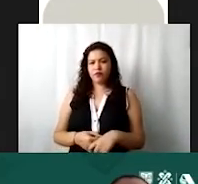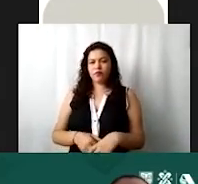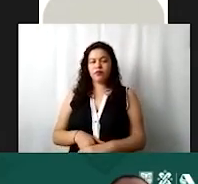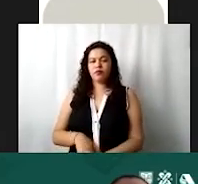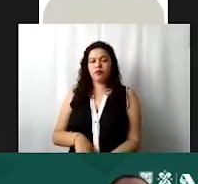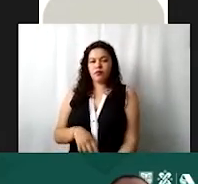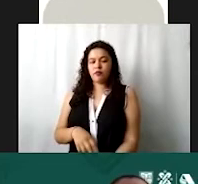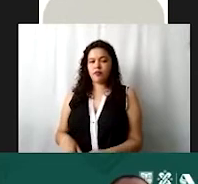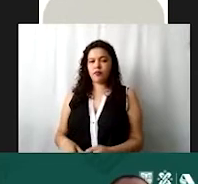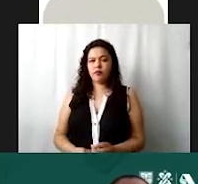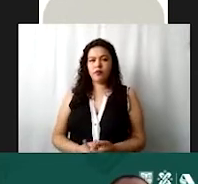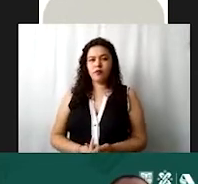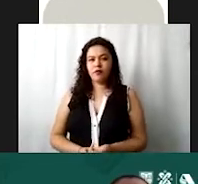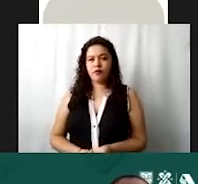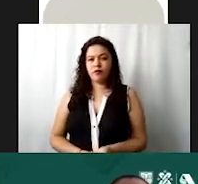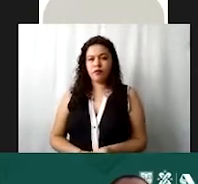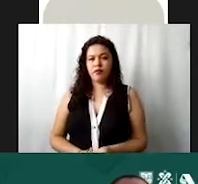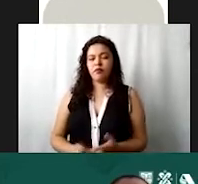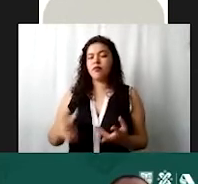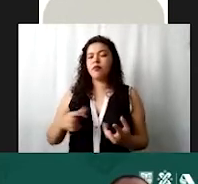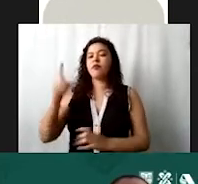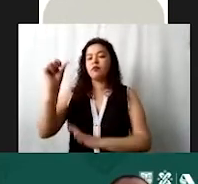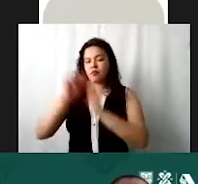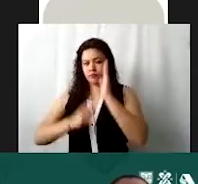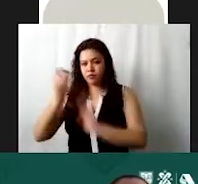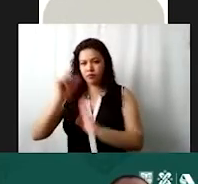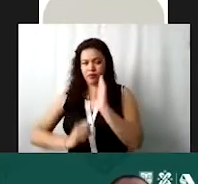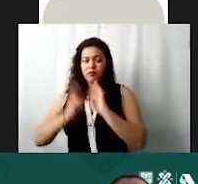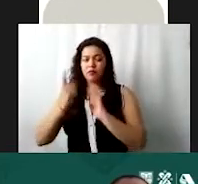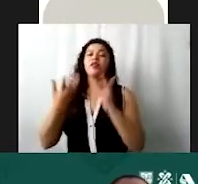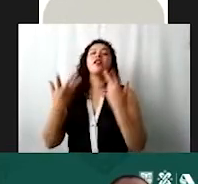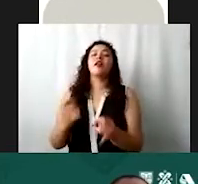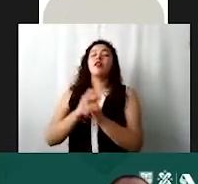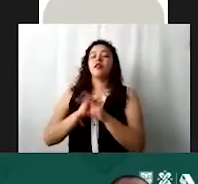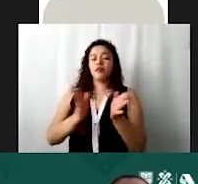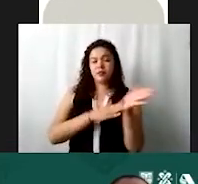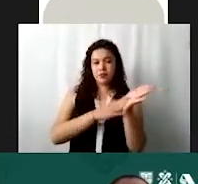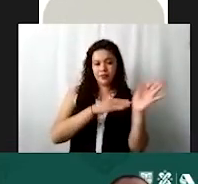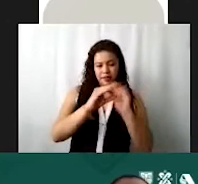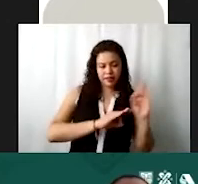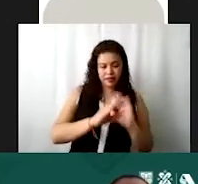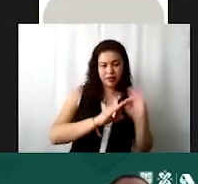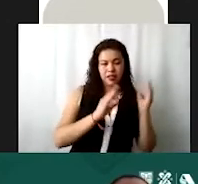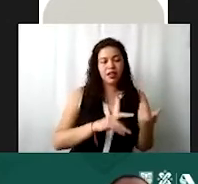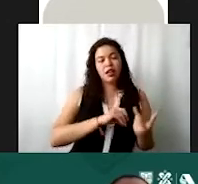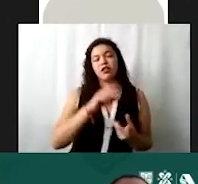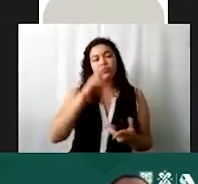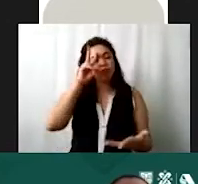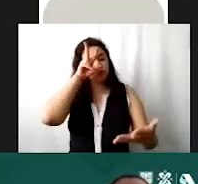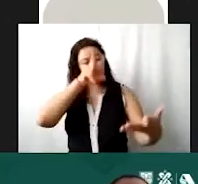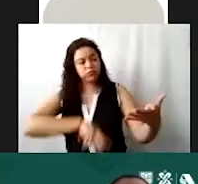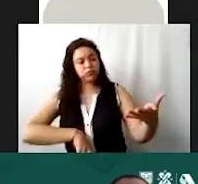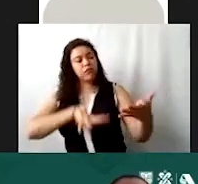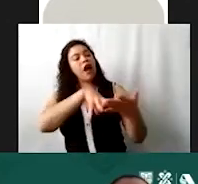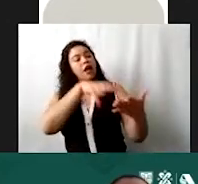Y le damos aquí nuestra cantidad mensual. Por eso es importante que tengan su papel de trabajo, porque así ya nada más van copiando